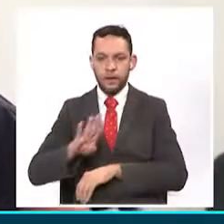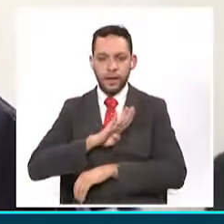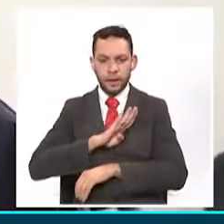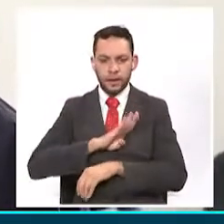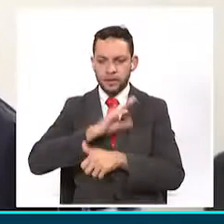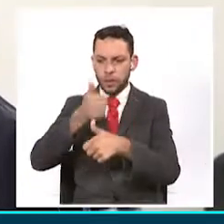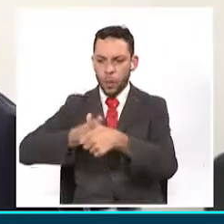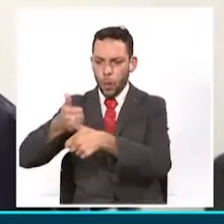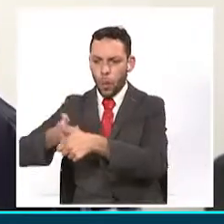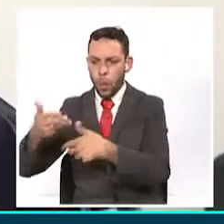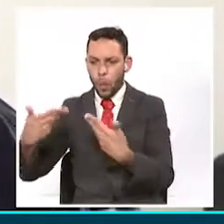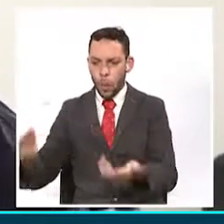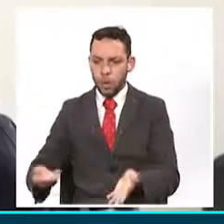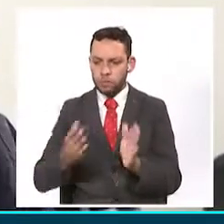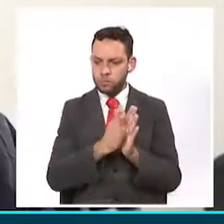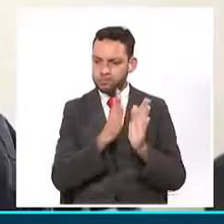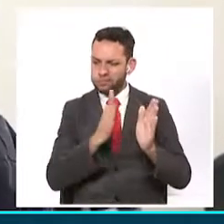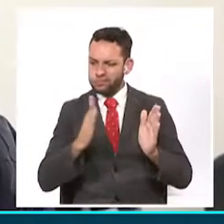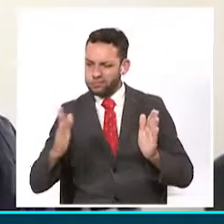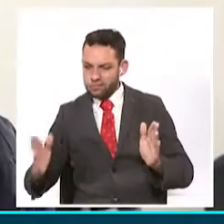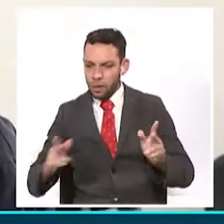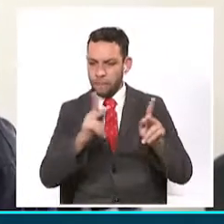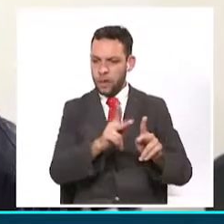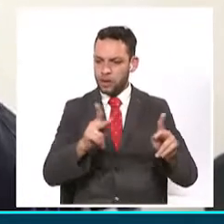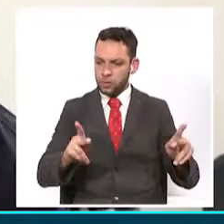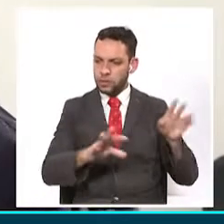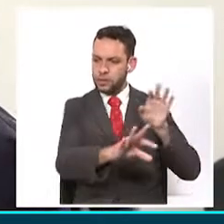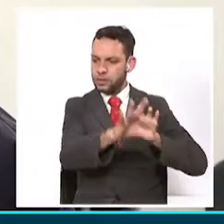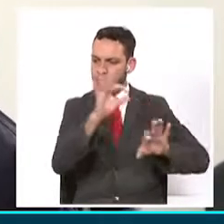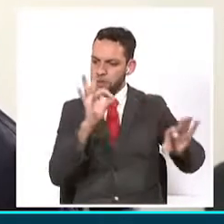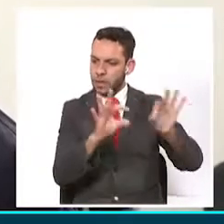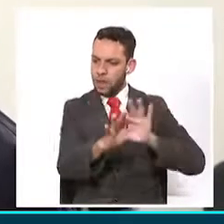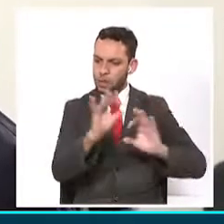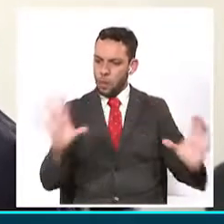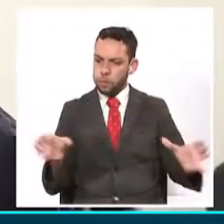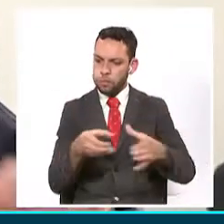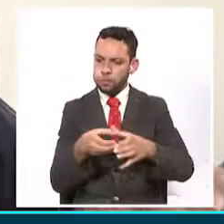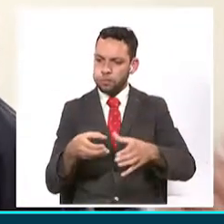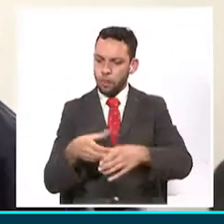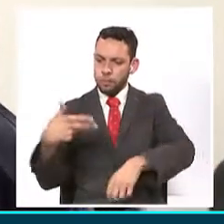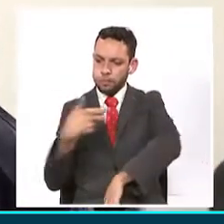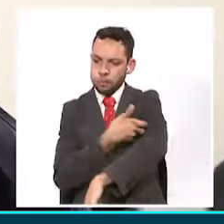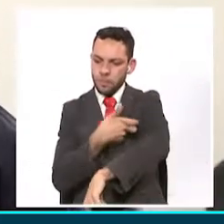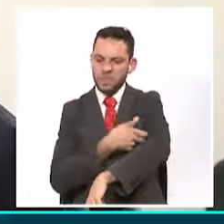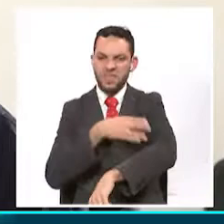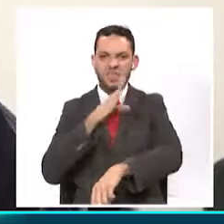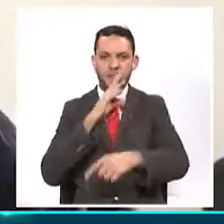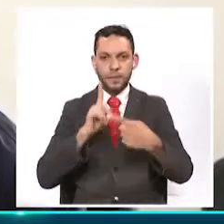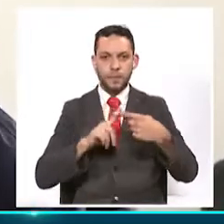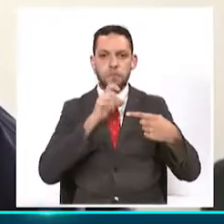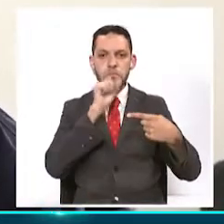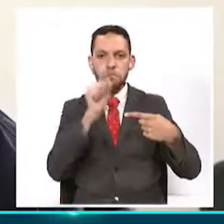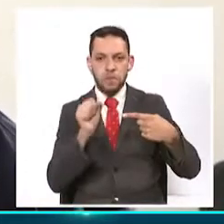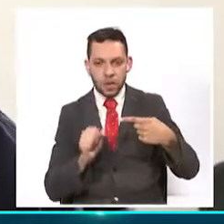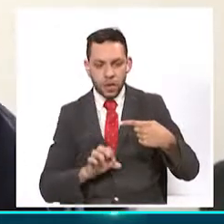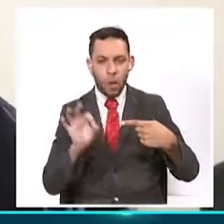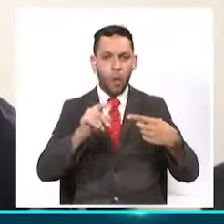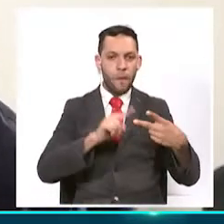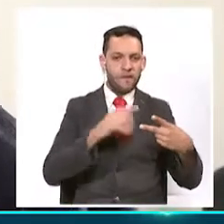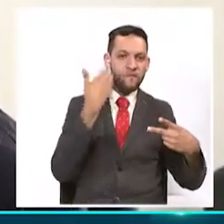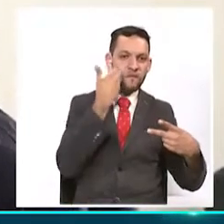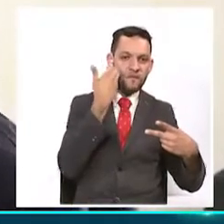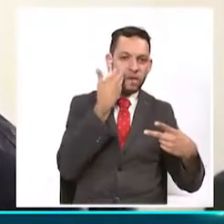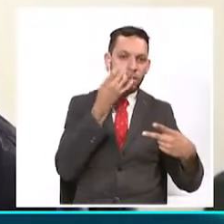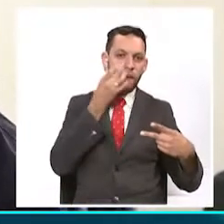en qué momento llega, cuáles son las poblaciones priorizadas en este caso, que son los adultos mayores, personas con enfermedades de base,